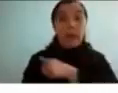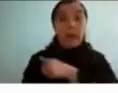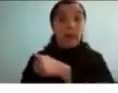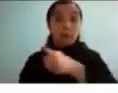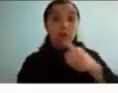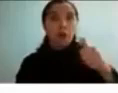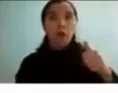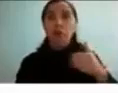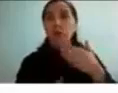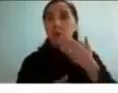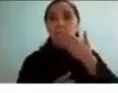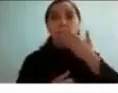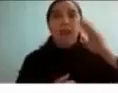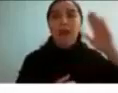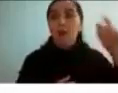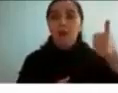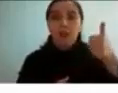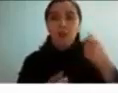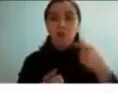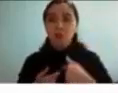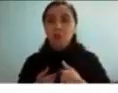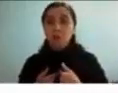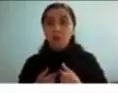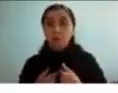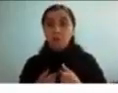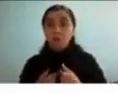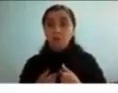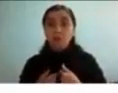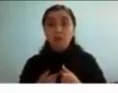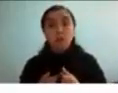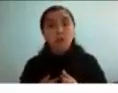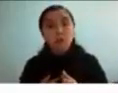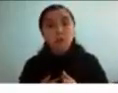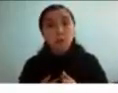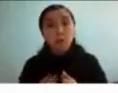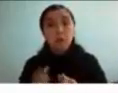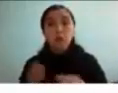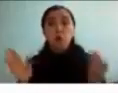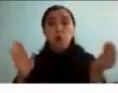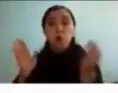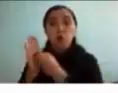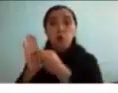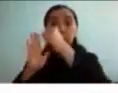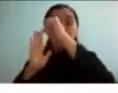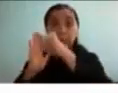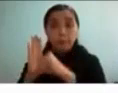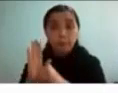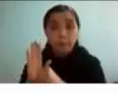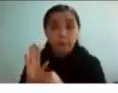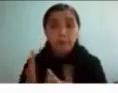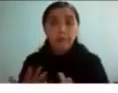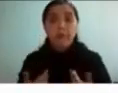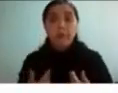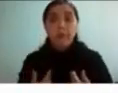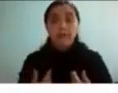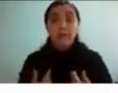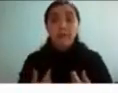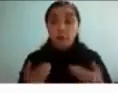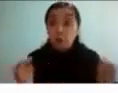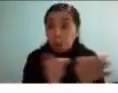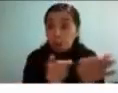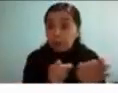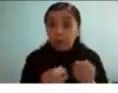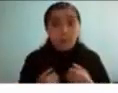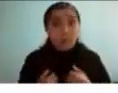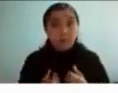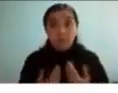que yo a todos yo fui la mejor nota de todo ese grupo que estaba estudiando conmigo entonces bueno nada